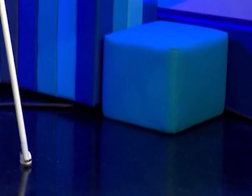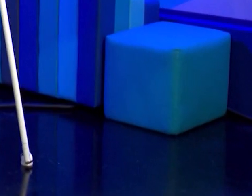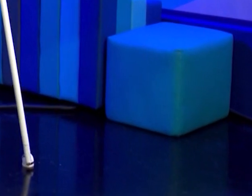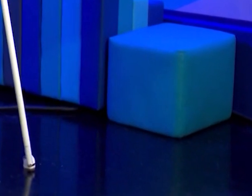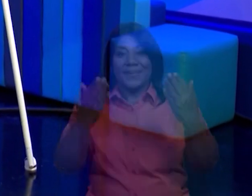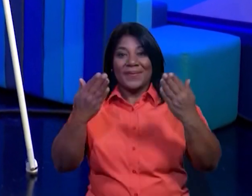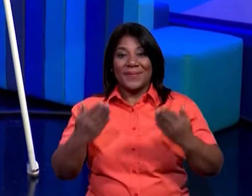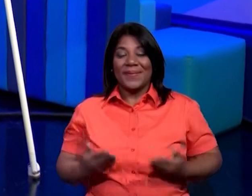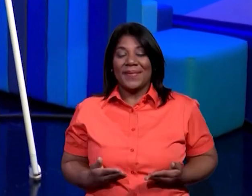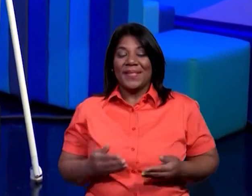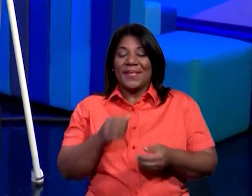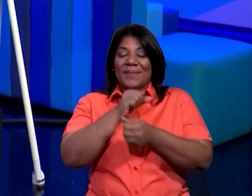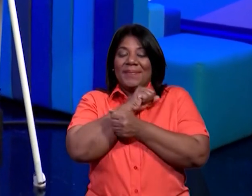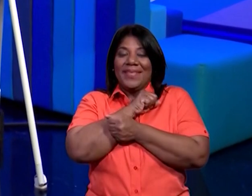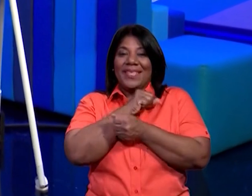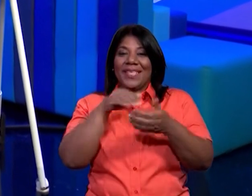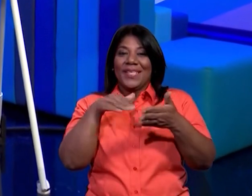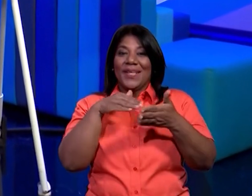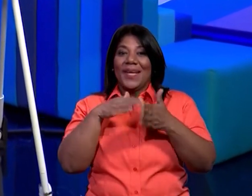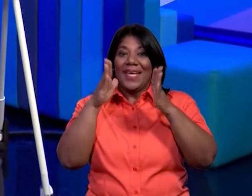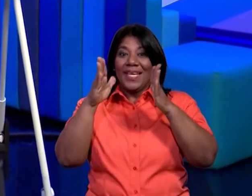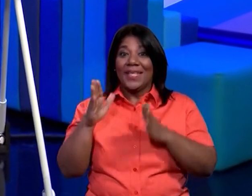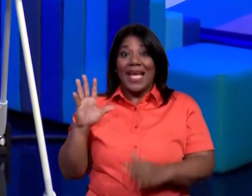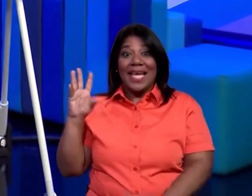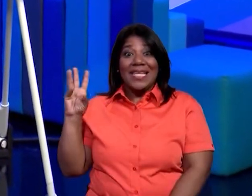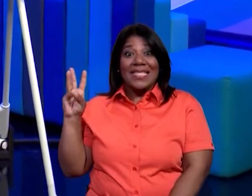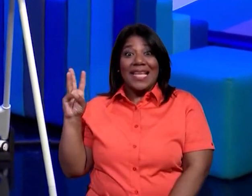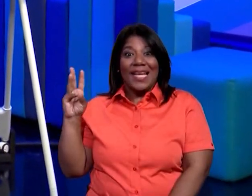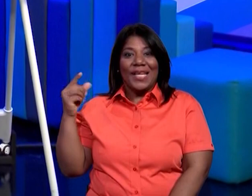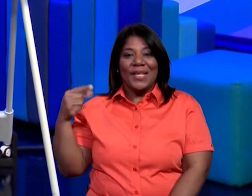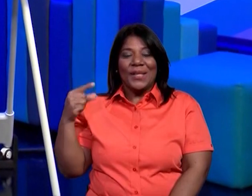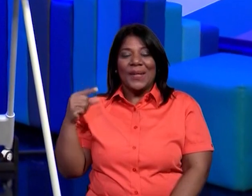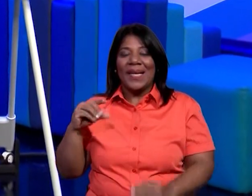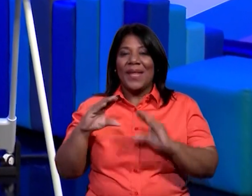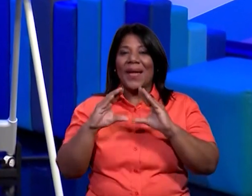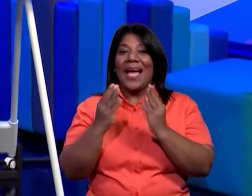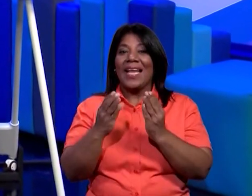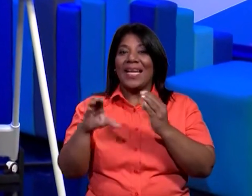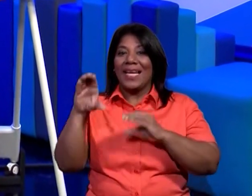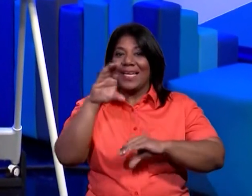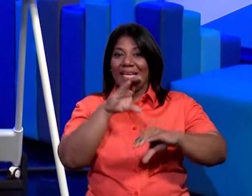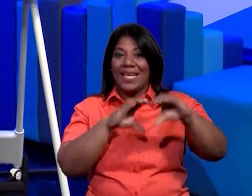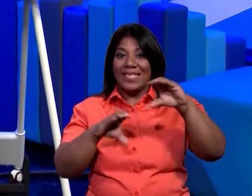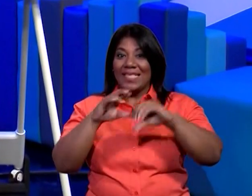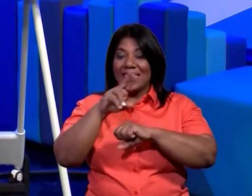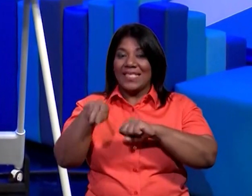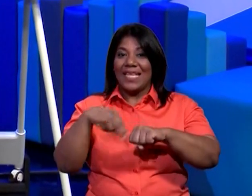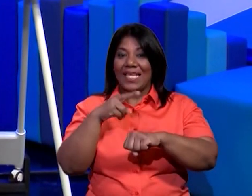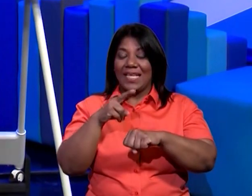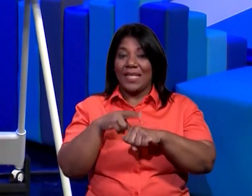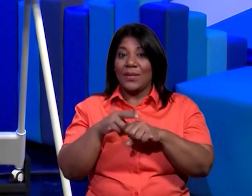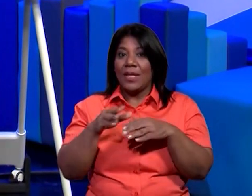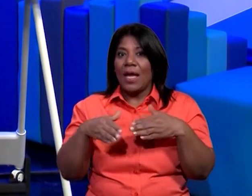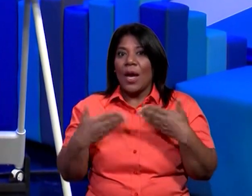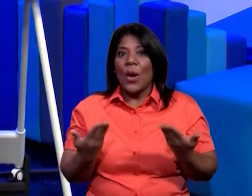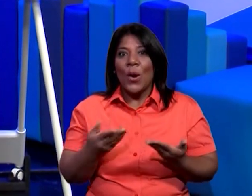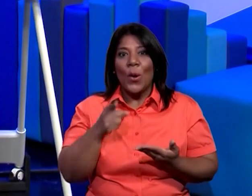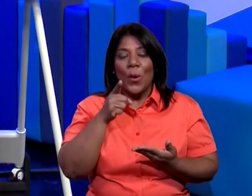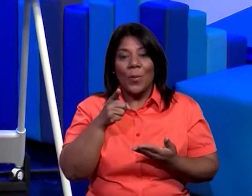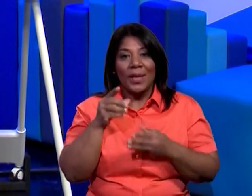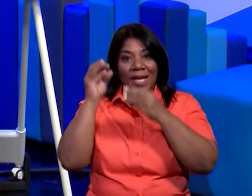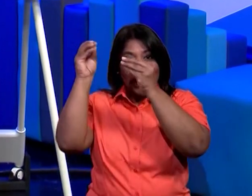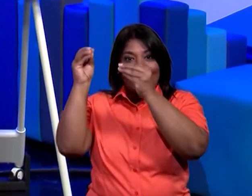bienvenidos mis queridos estudiantes de sexto grado a su clase de ciencias como están yo estoy muy contenta de